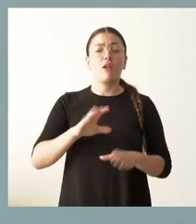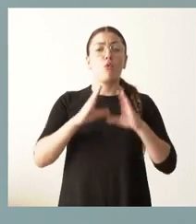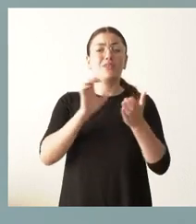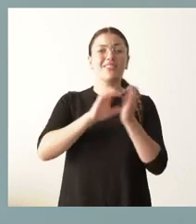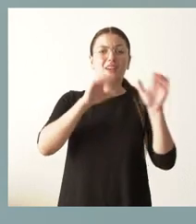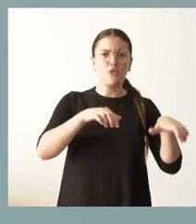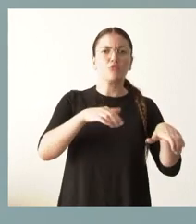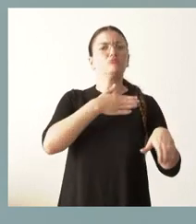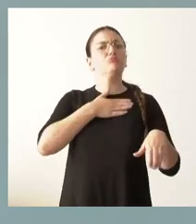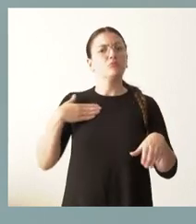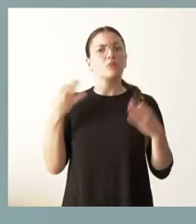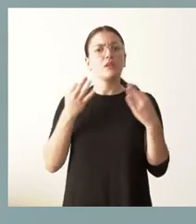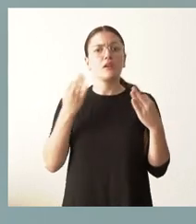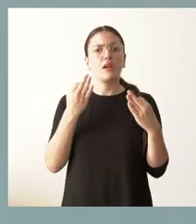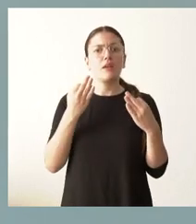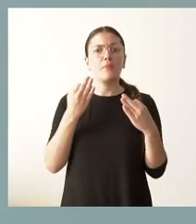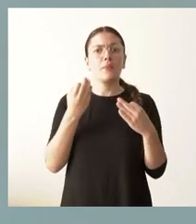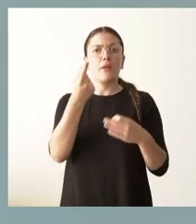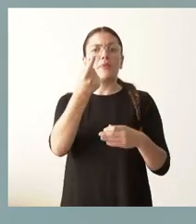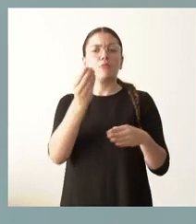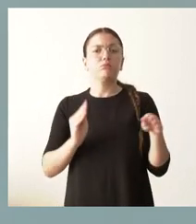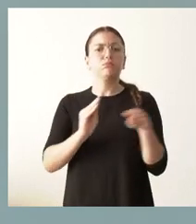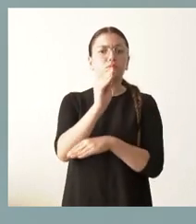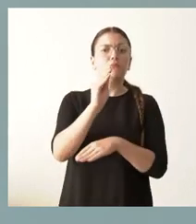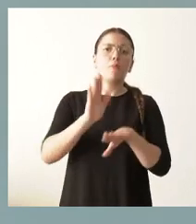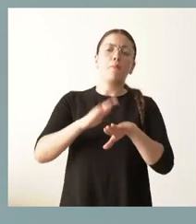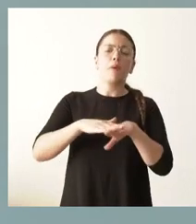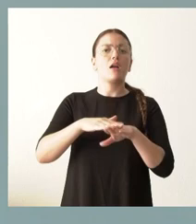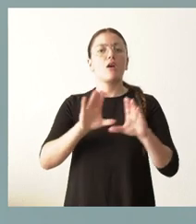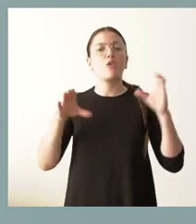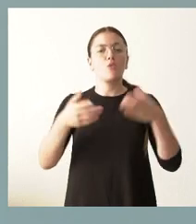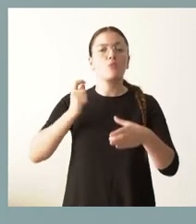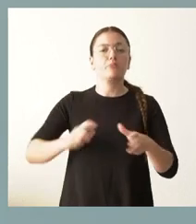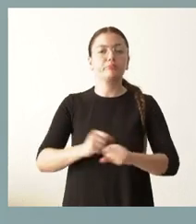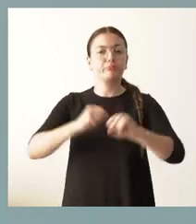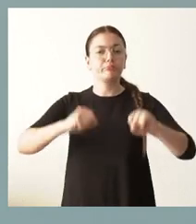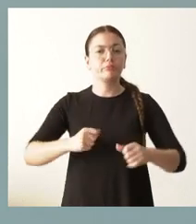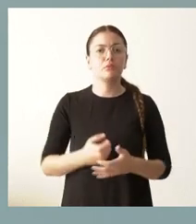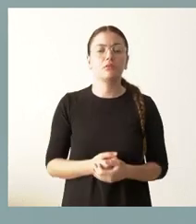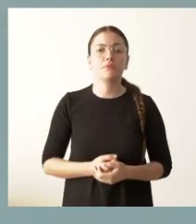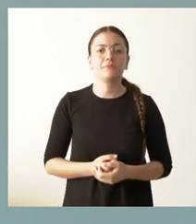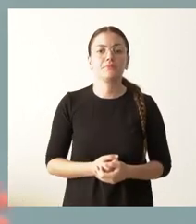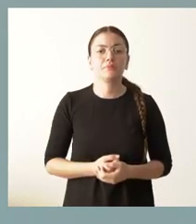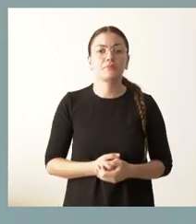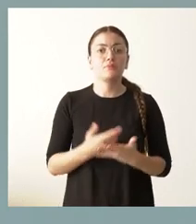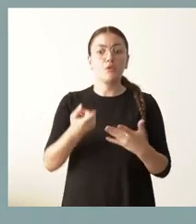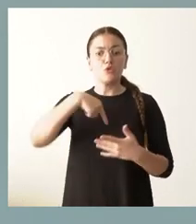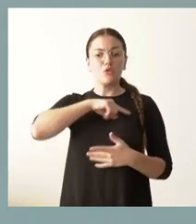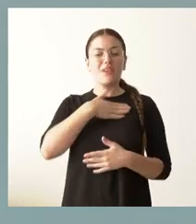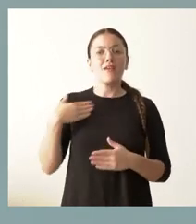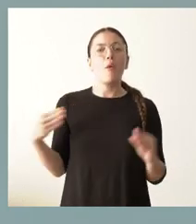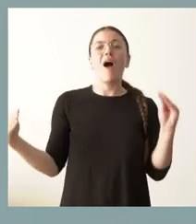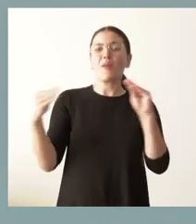esfuerzo económico para mejorar este operativo en los términos que les he descrito. Nuestra voluntad es ir a acordar, vemos avances en este